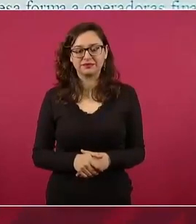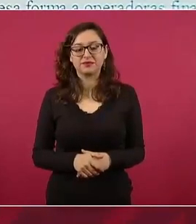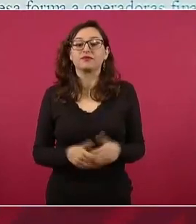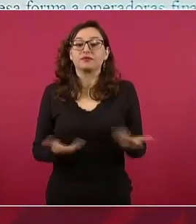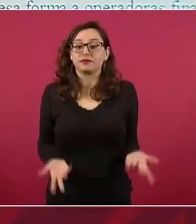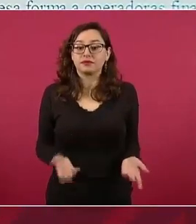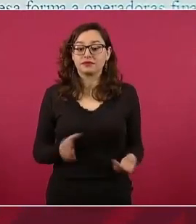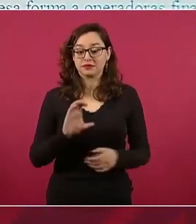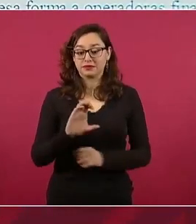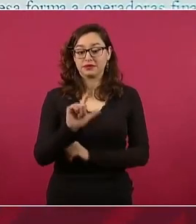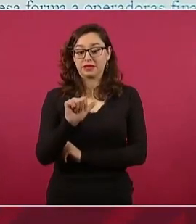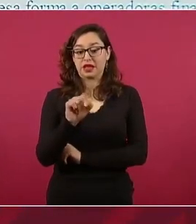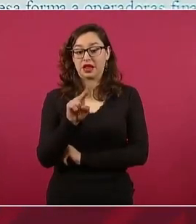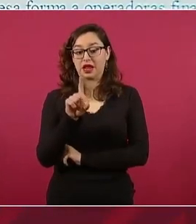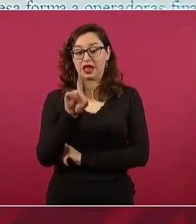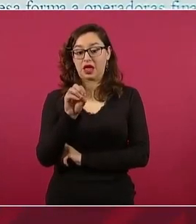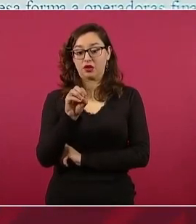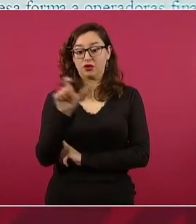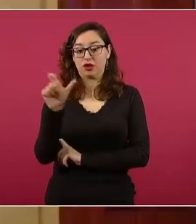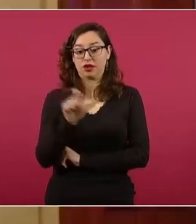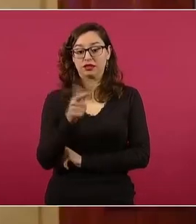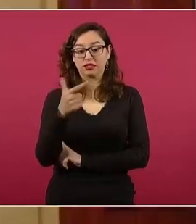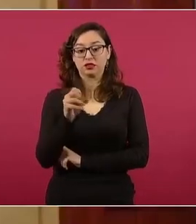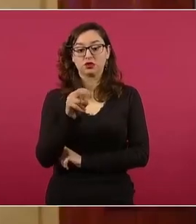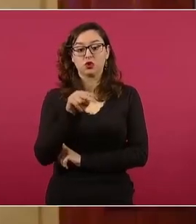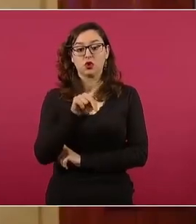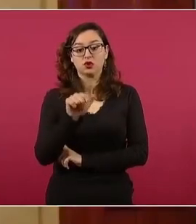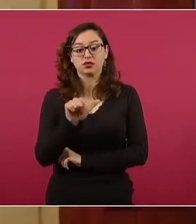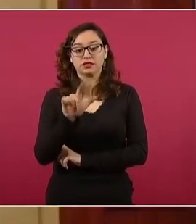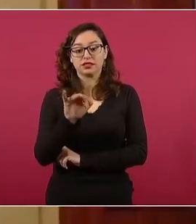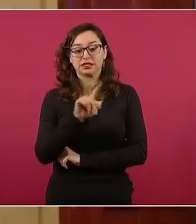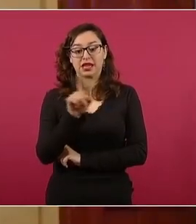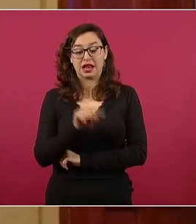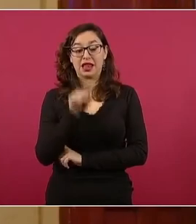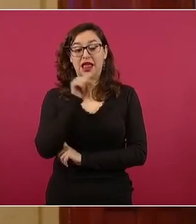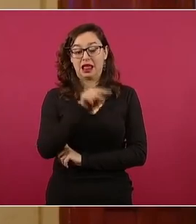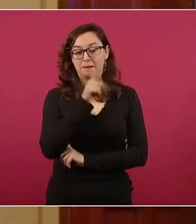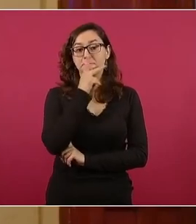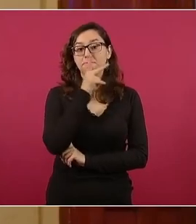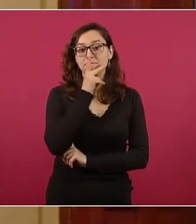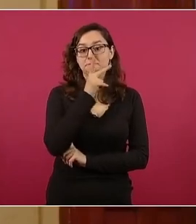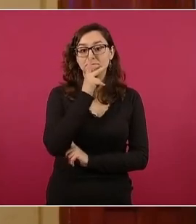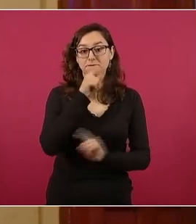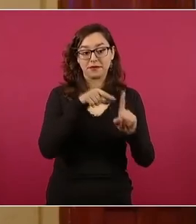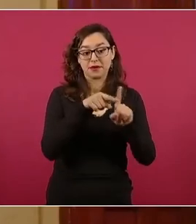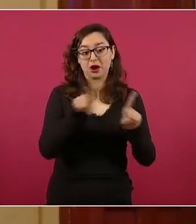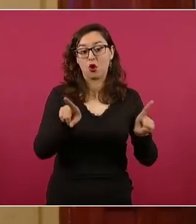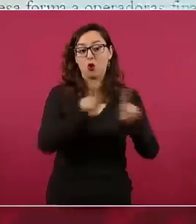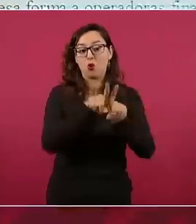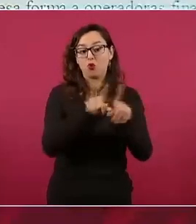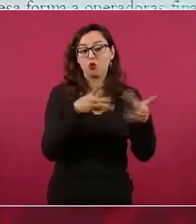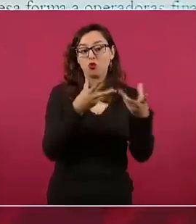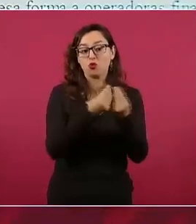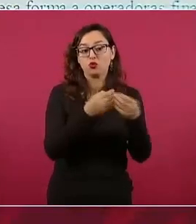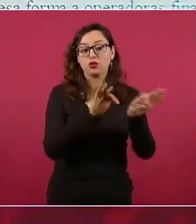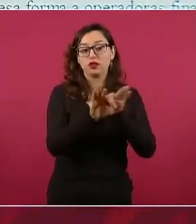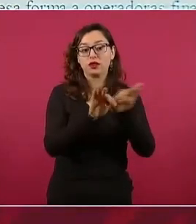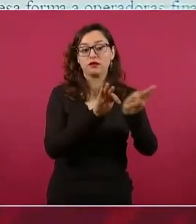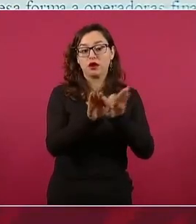Claudio X. González, papá, fue asesor económico de Carlos Salinas de Gortari,